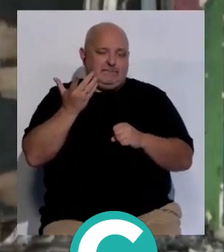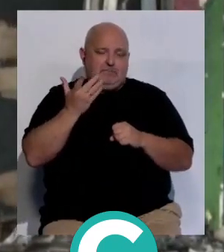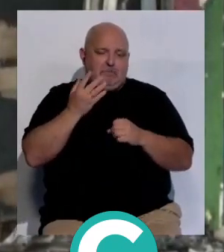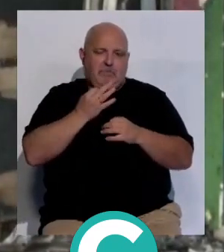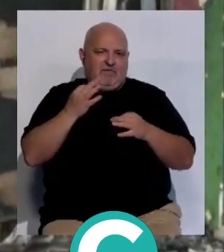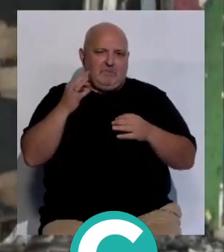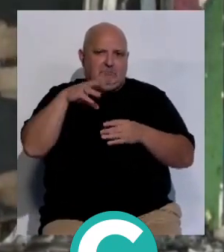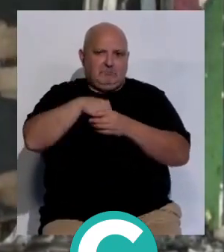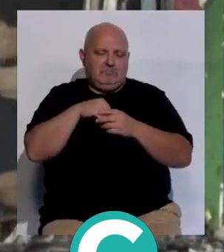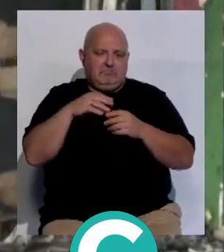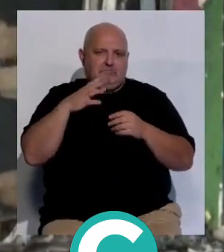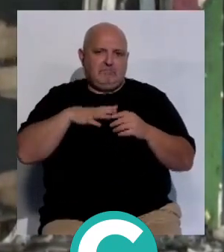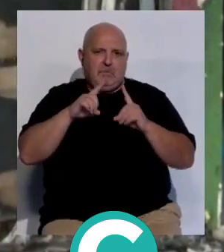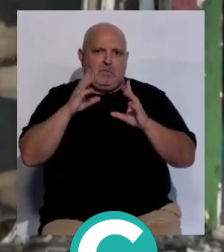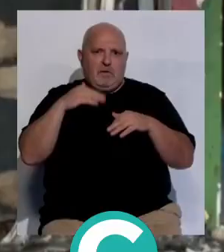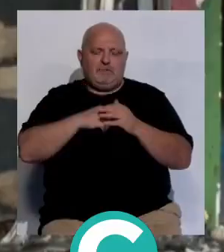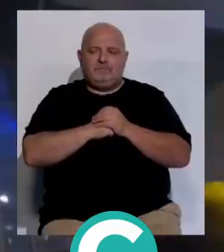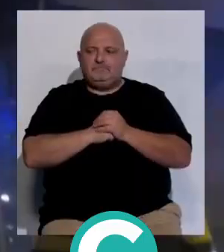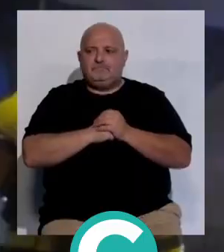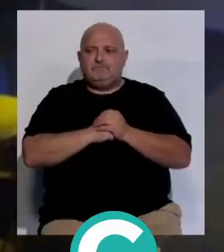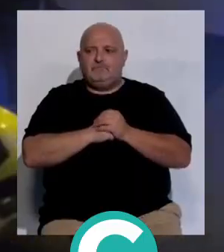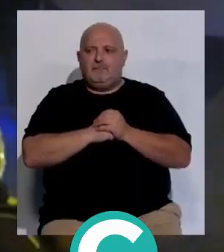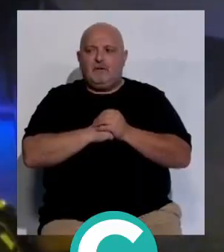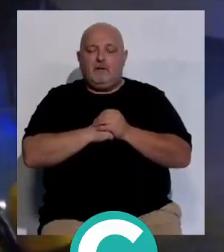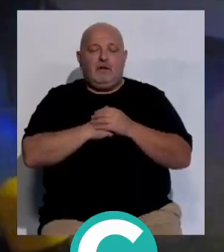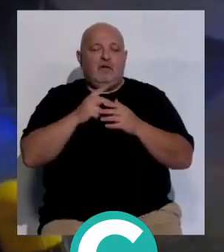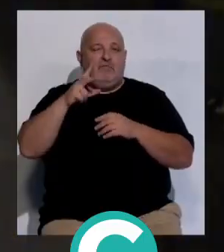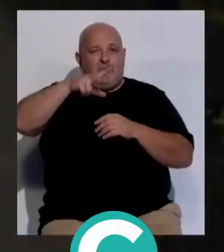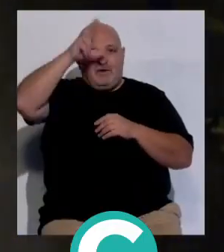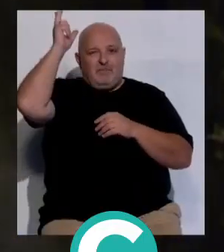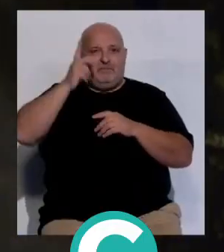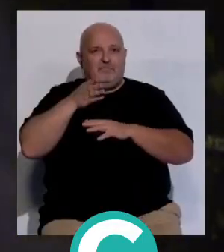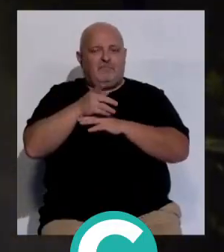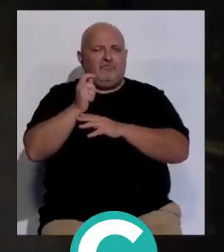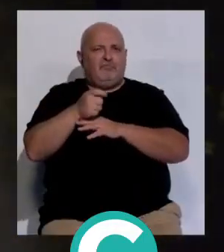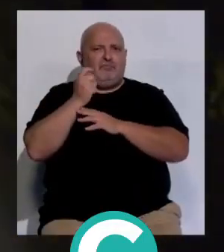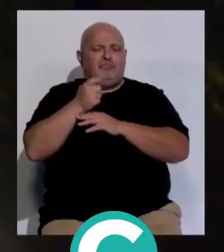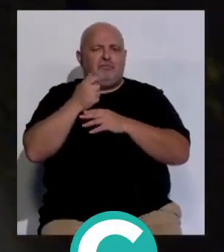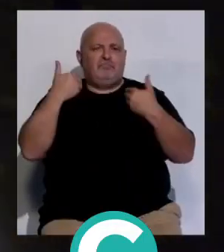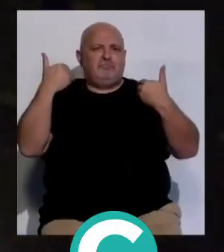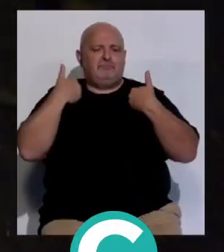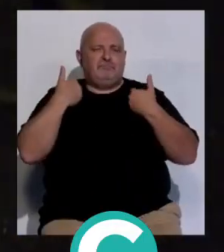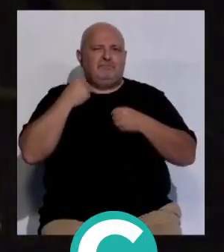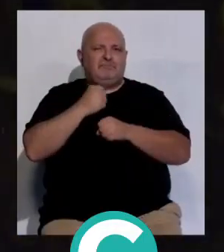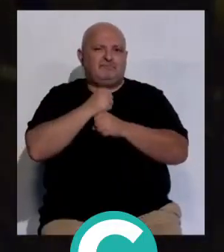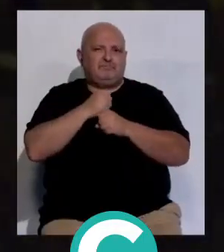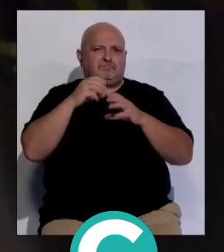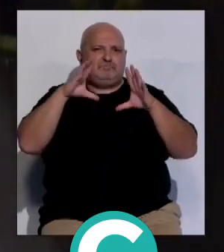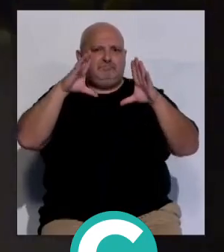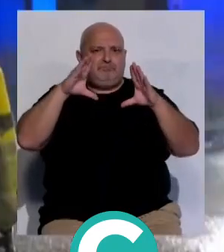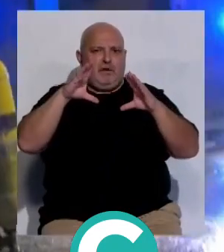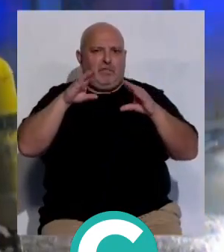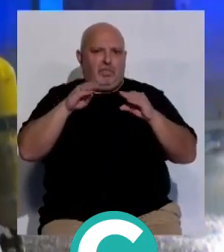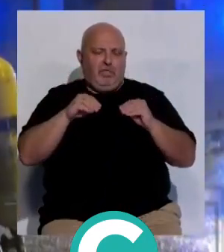perfecto no hay ningún problema dentro del parque. Una dotación del parque de bomberos de Cádiz se encargó de las labores de extinción.